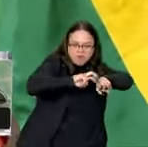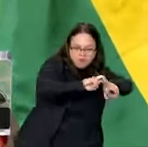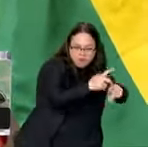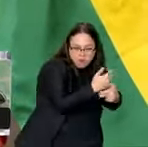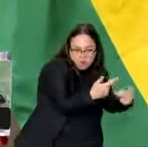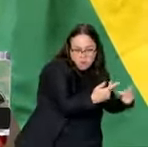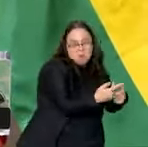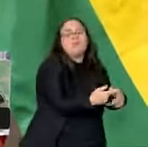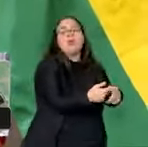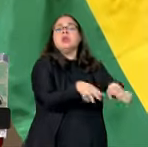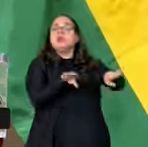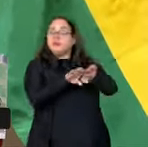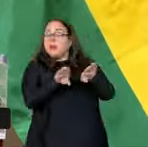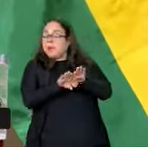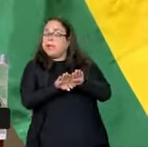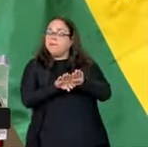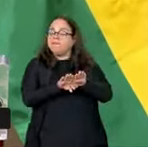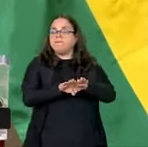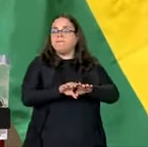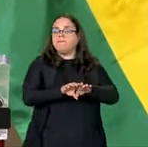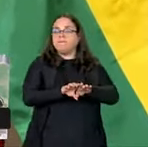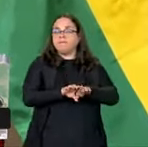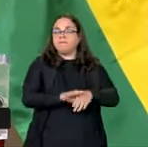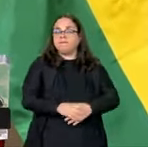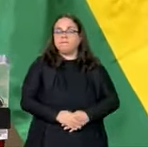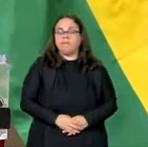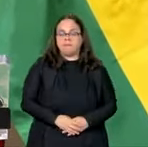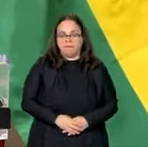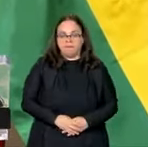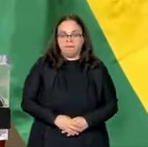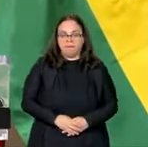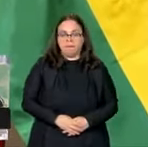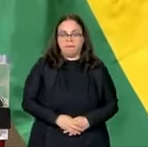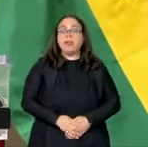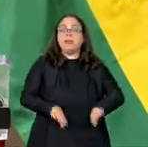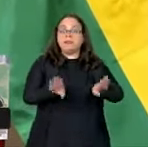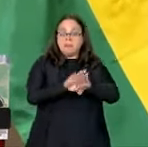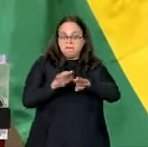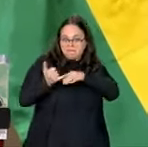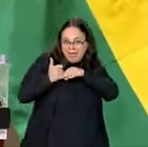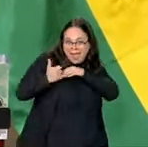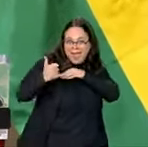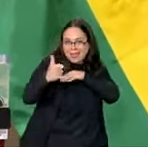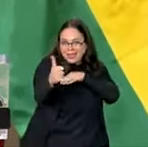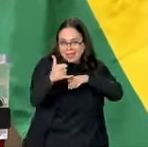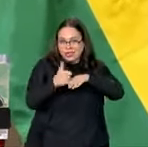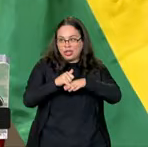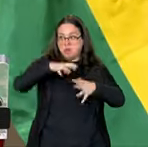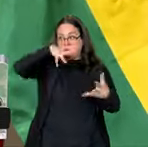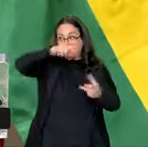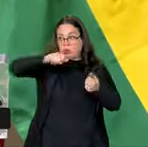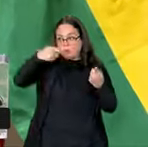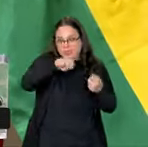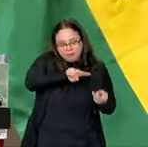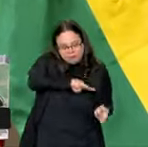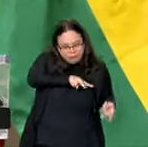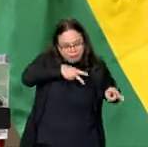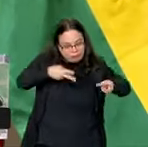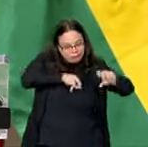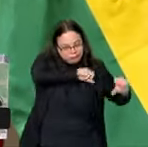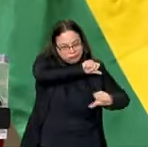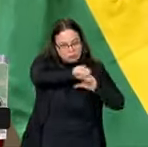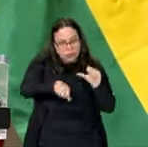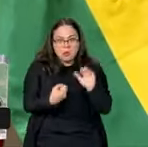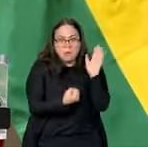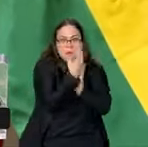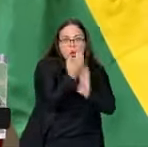seja en la cuestión de la cuestión energética que el mundo necesita de una transición, seja en la